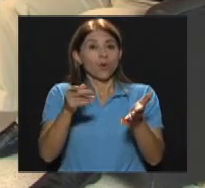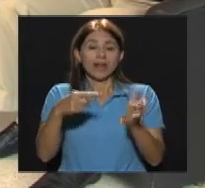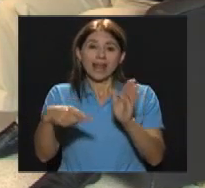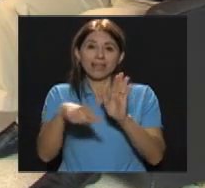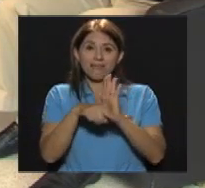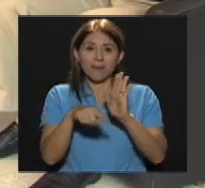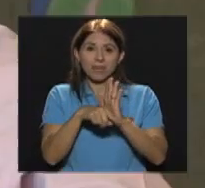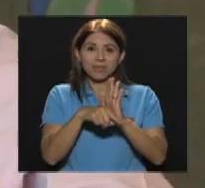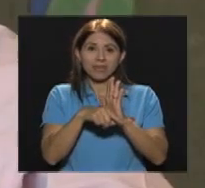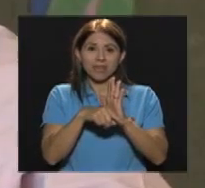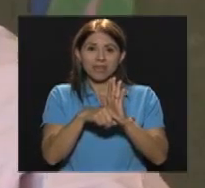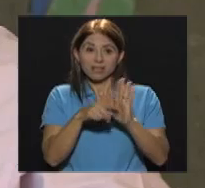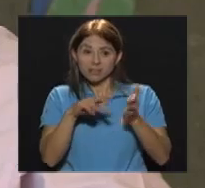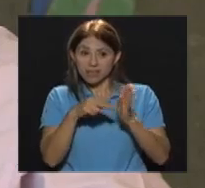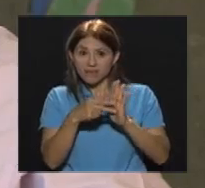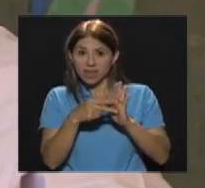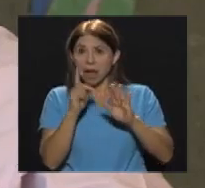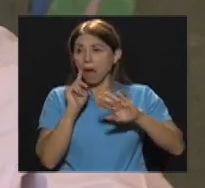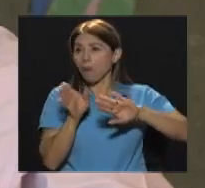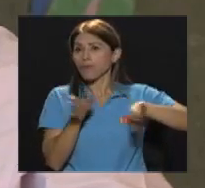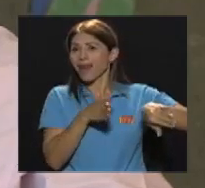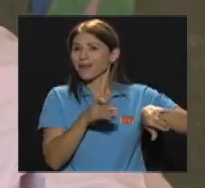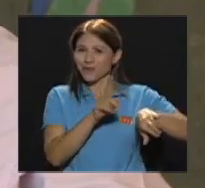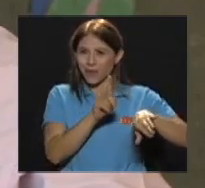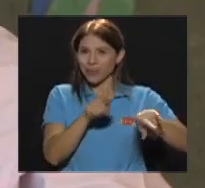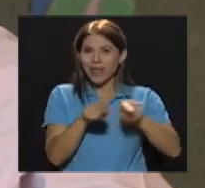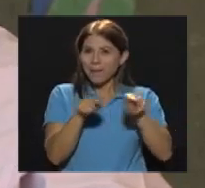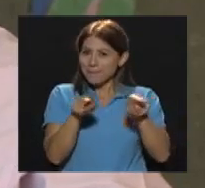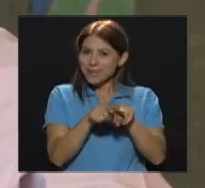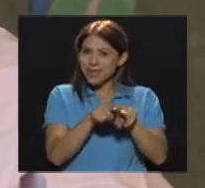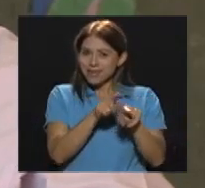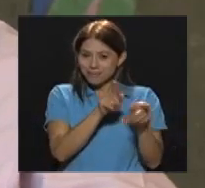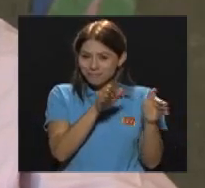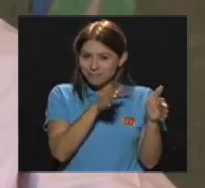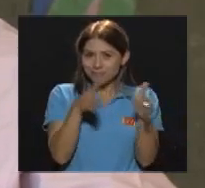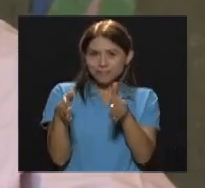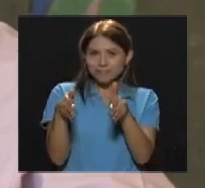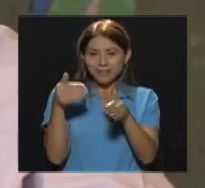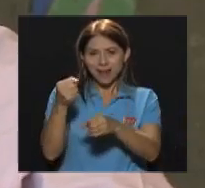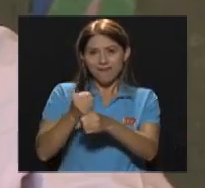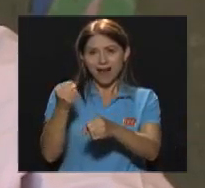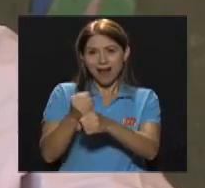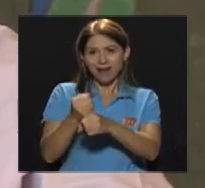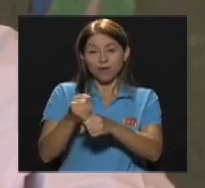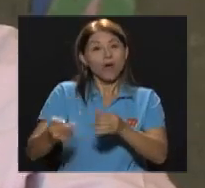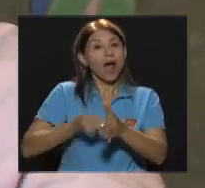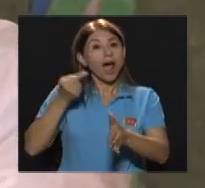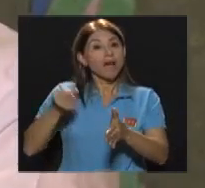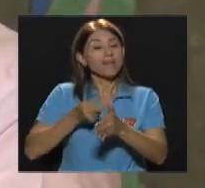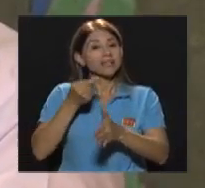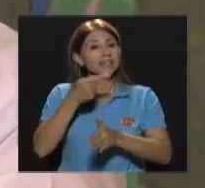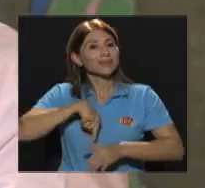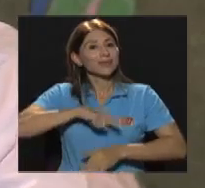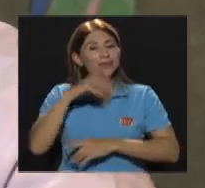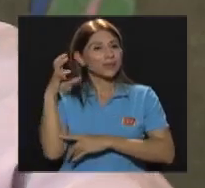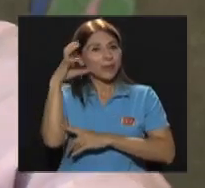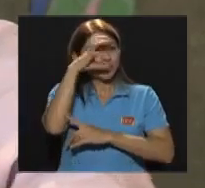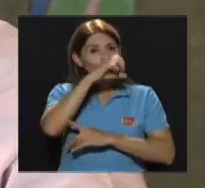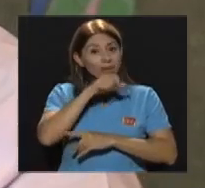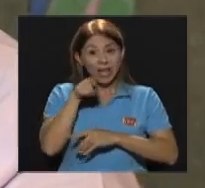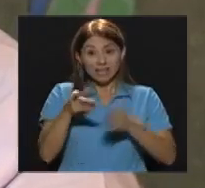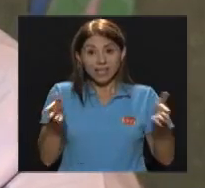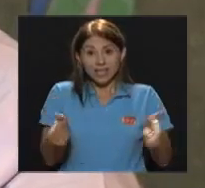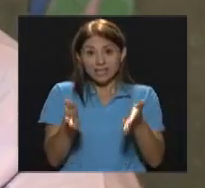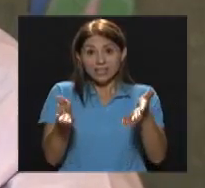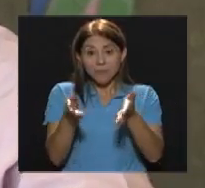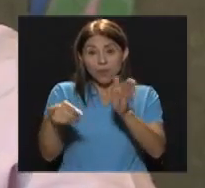Para trabajarlo Porque muchas de las cosas Que a veces No comprendemos claramente Es que un estímulo negativo No necesariamente Hay que quitarlo En el niño Sino que hay que